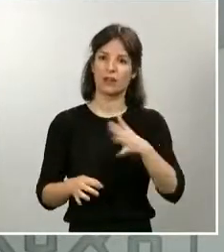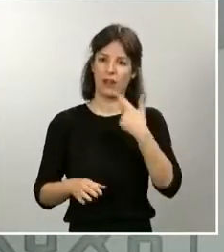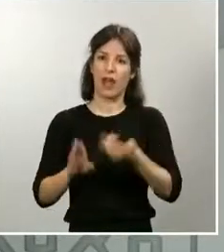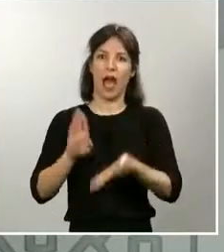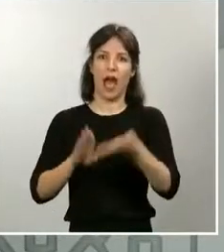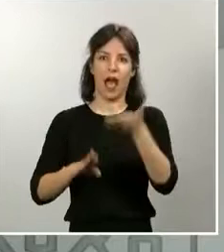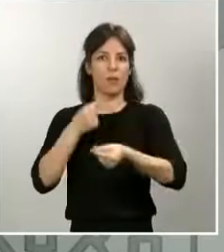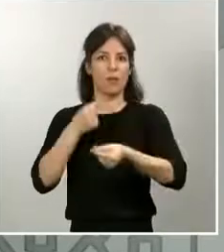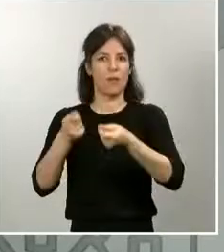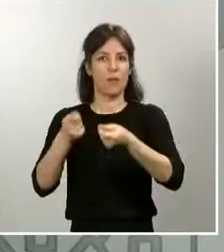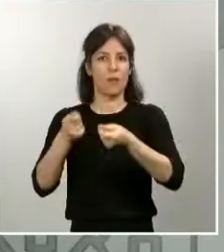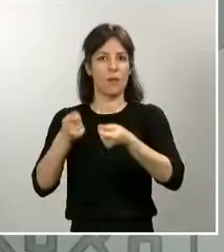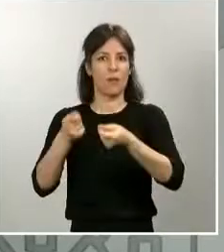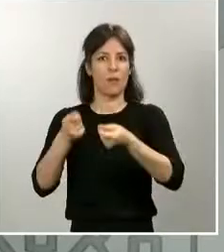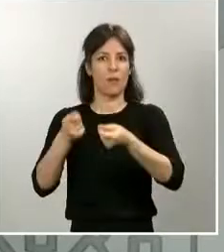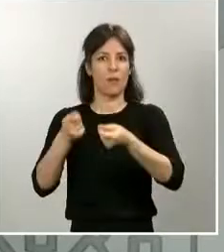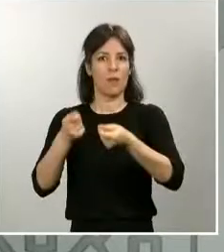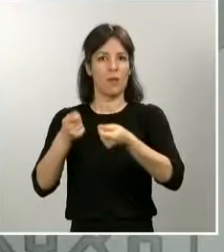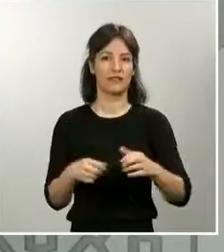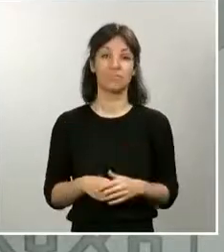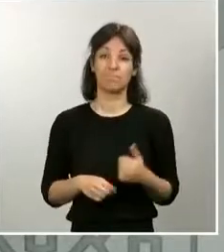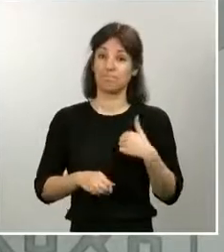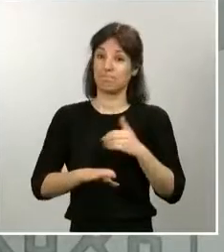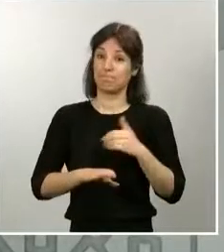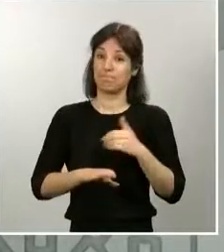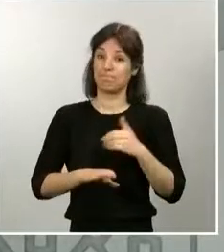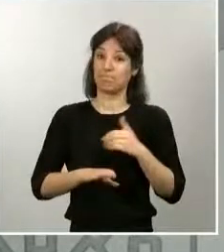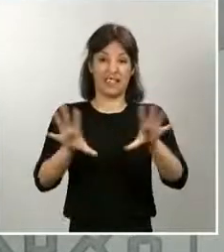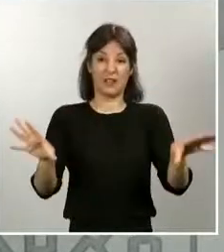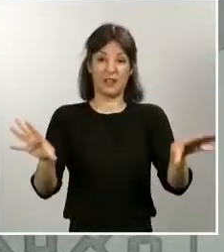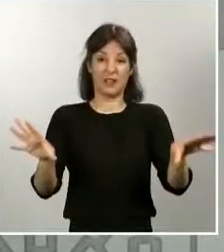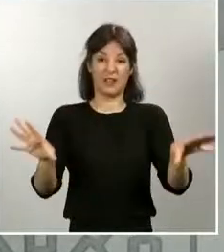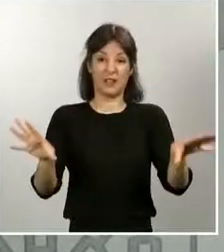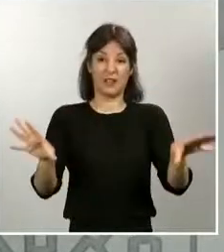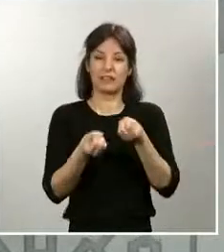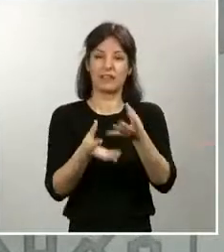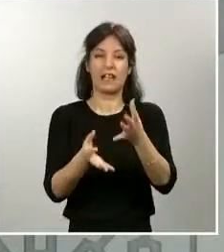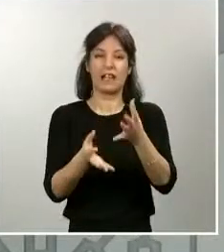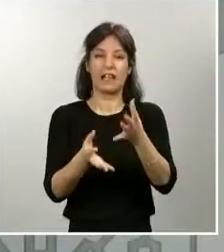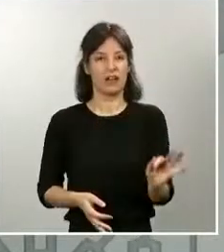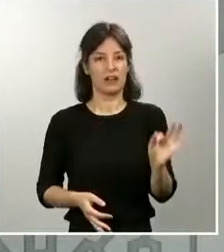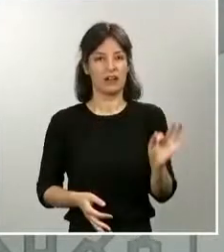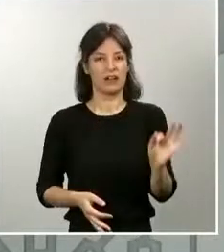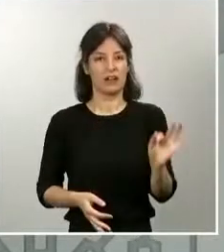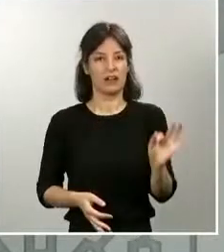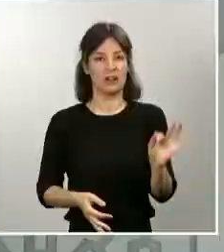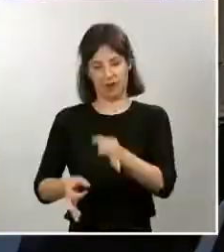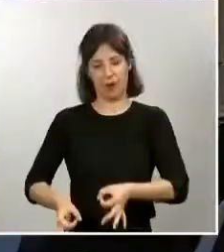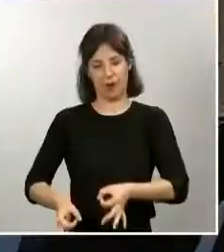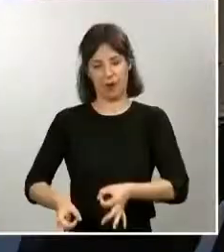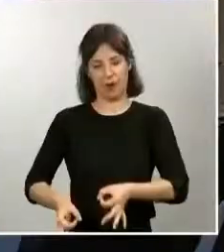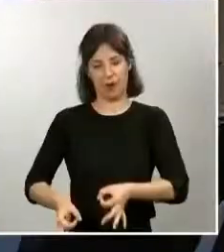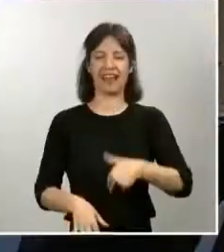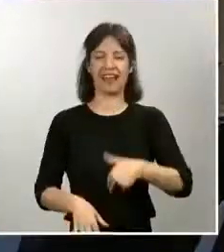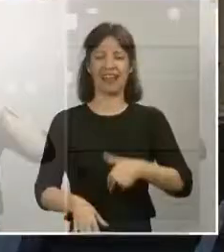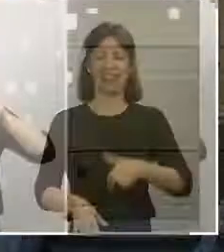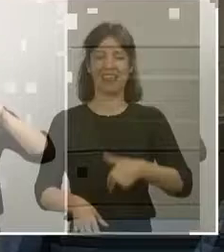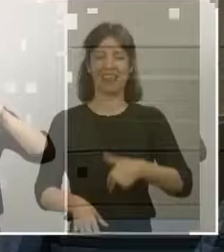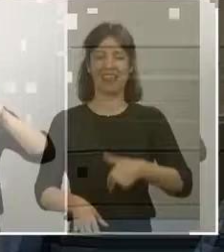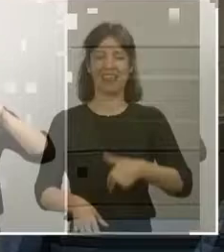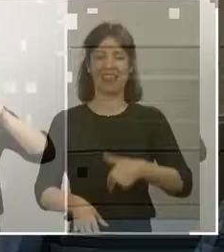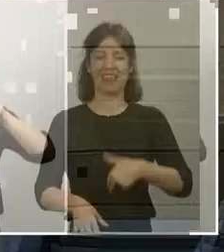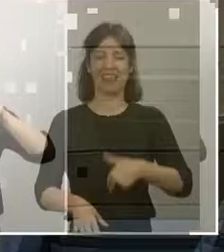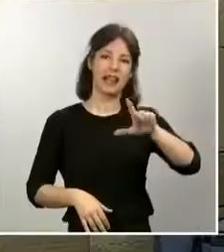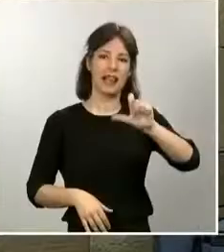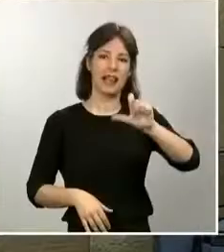Por mi parte, nada más como resumen de los casos y voy a darle la palabra como cada día al general Miguel Ángel Villarroya, jefe del